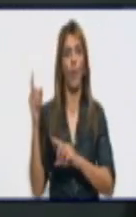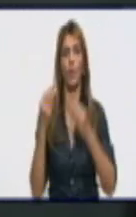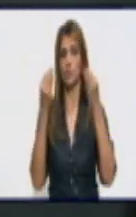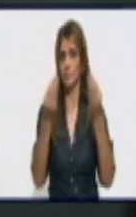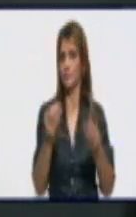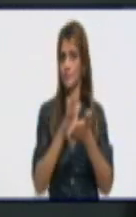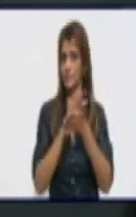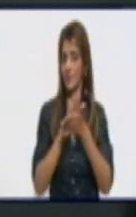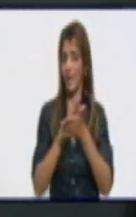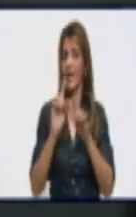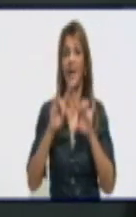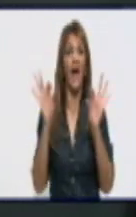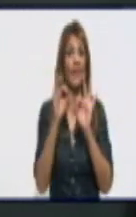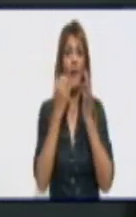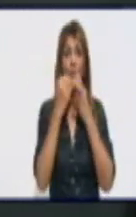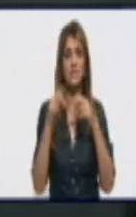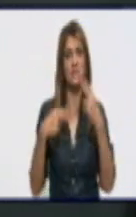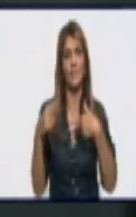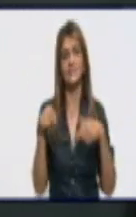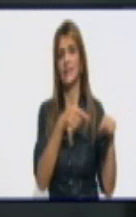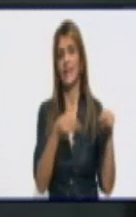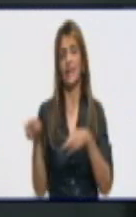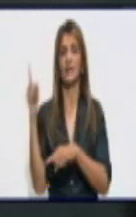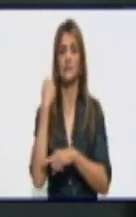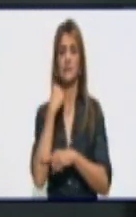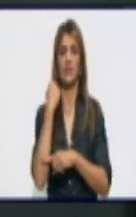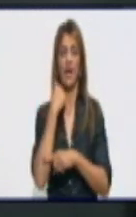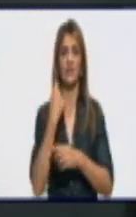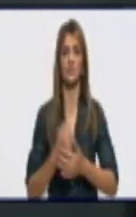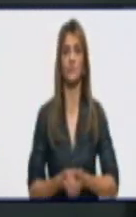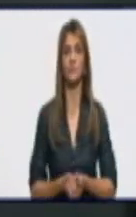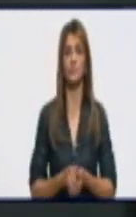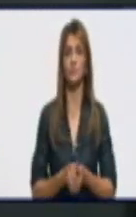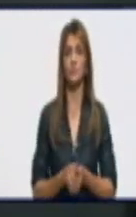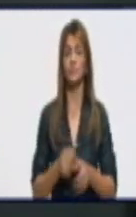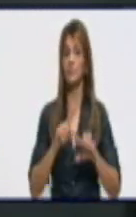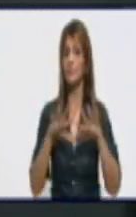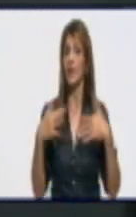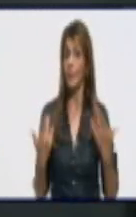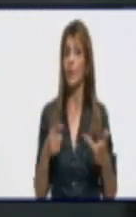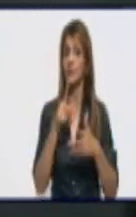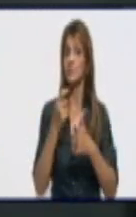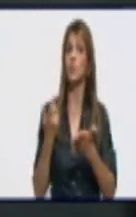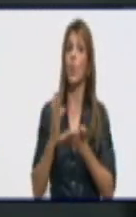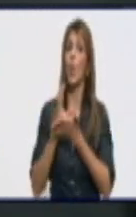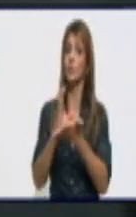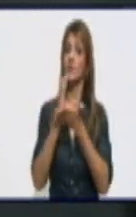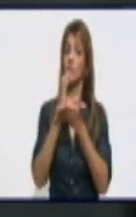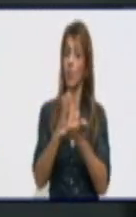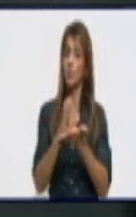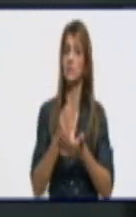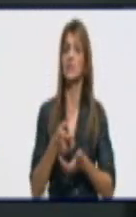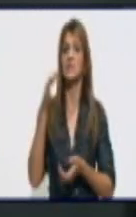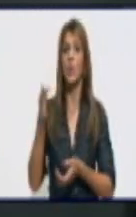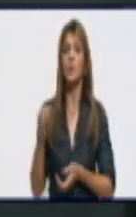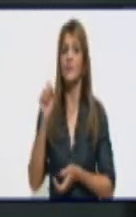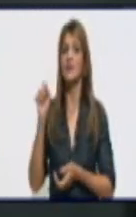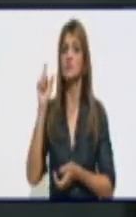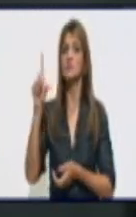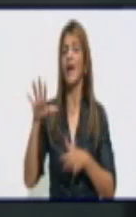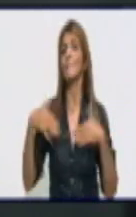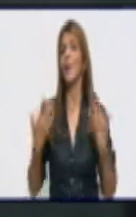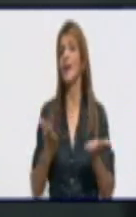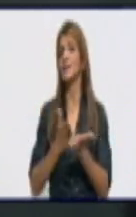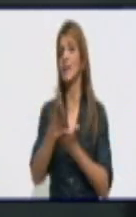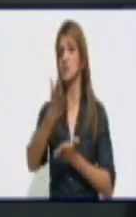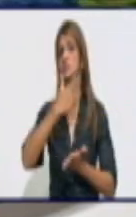a este sector, porque esta diferencia del sector estatal, usted contribuye de manera individual para el derecho a